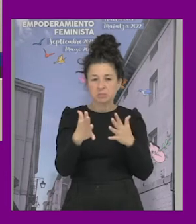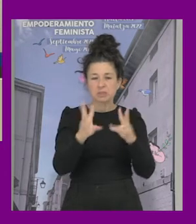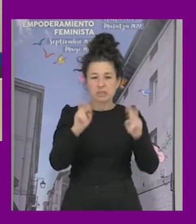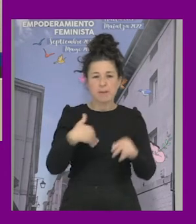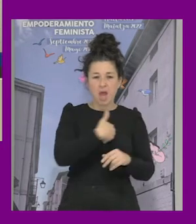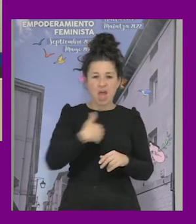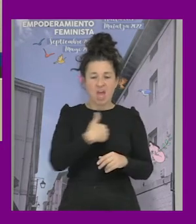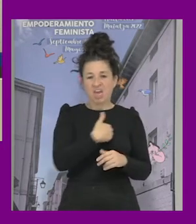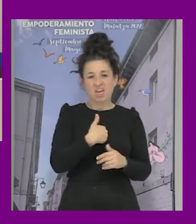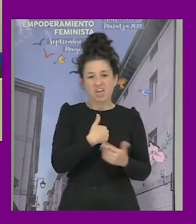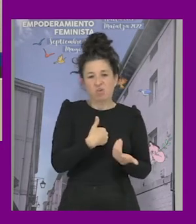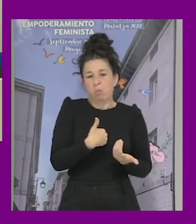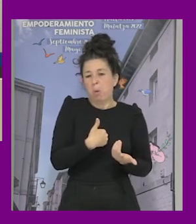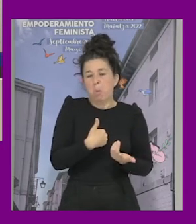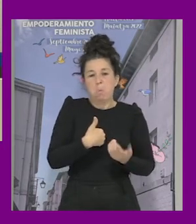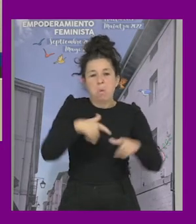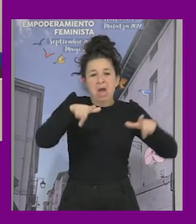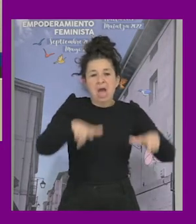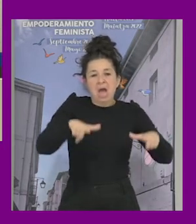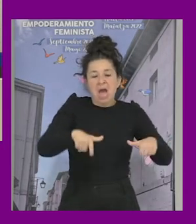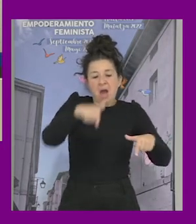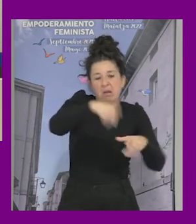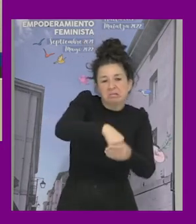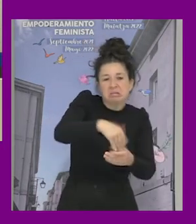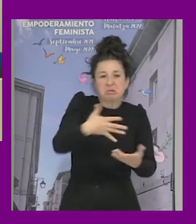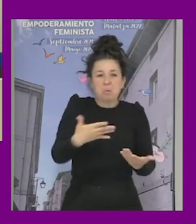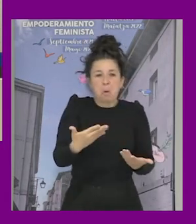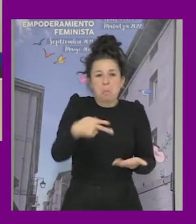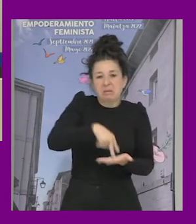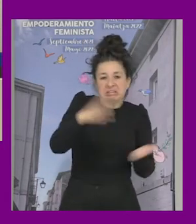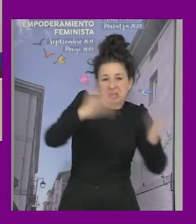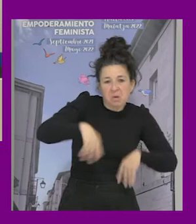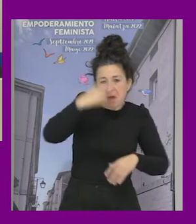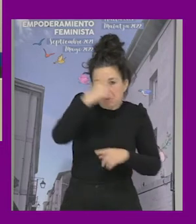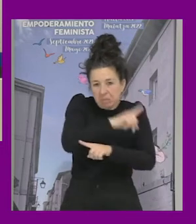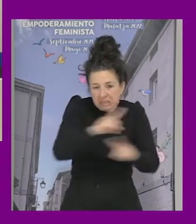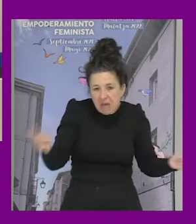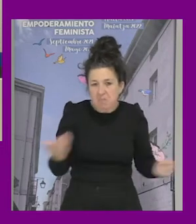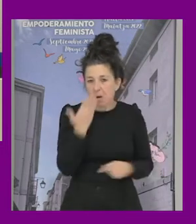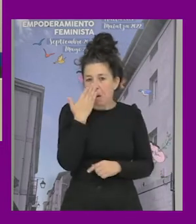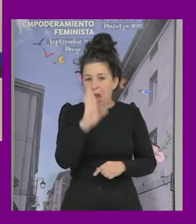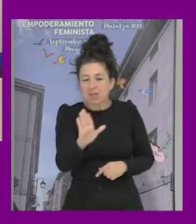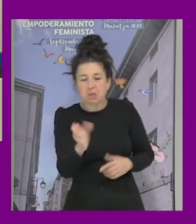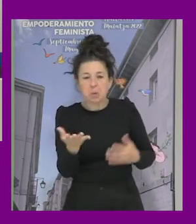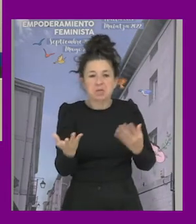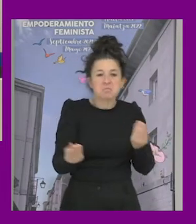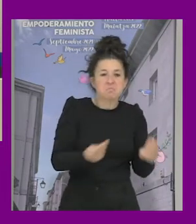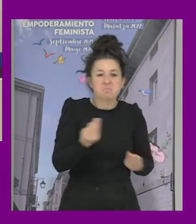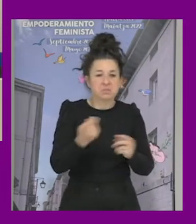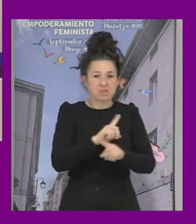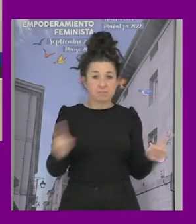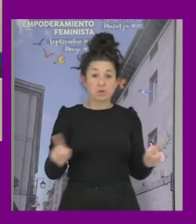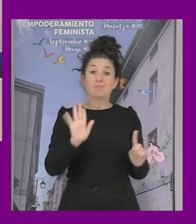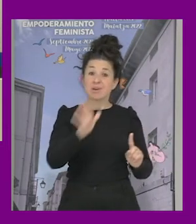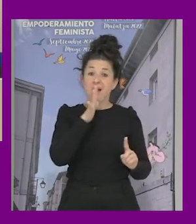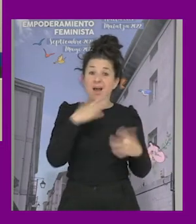género no era un tema presente en las aulas no era un tema que preocupara que articulara que generara actitudes muy sentidas en las aulas mientras que hoy en